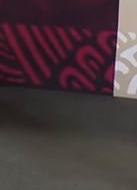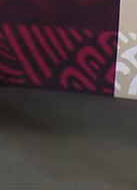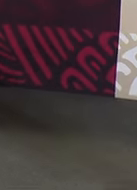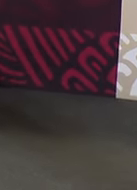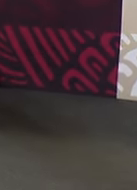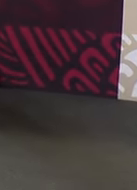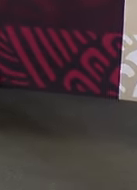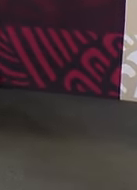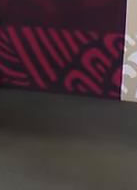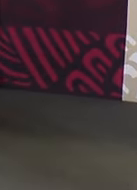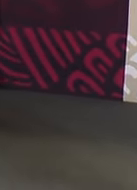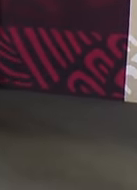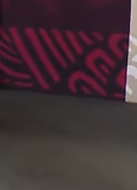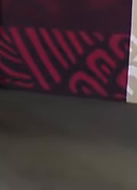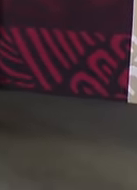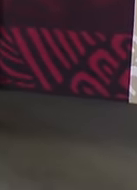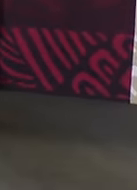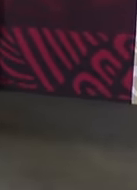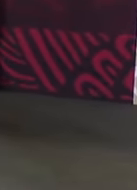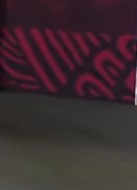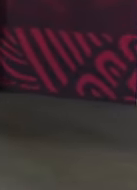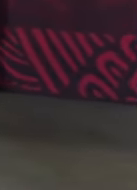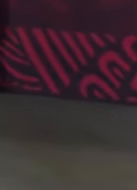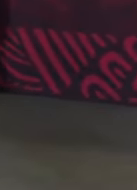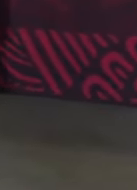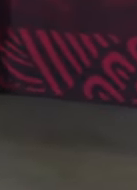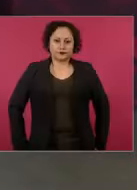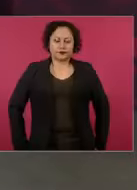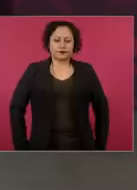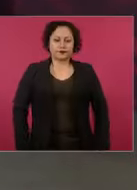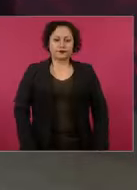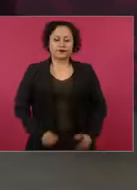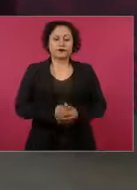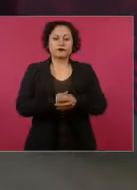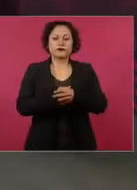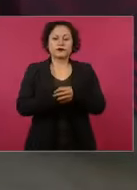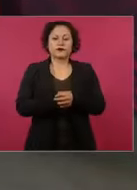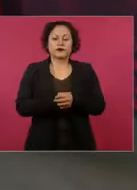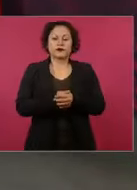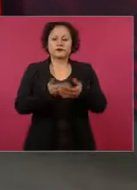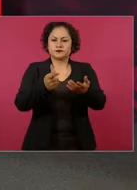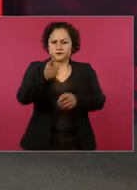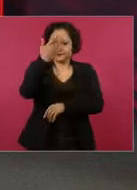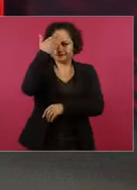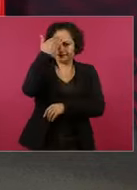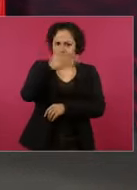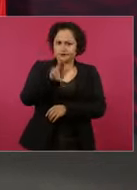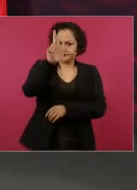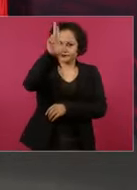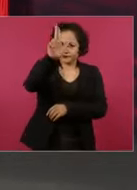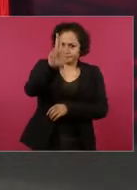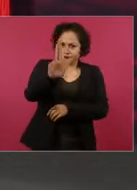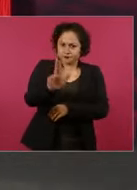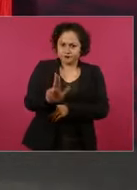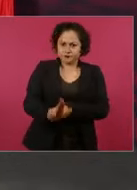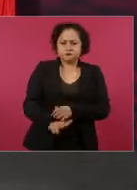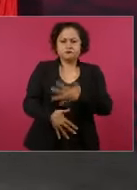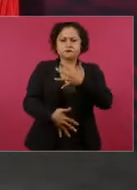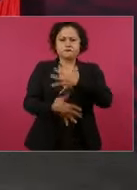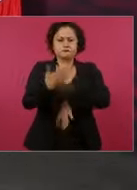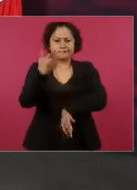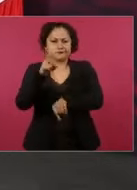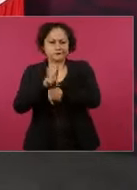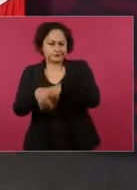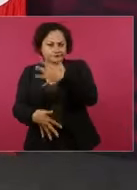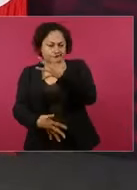Bueno, pues como todos los martes, cada 15 días informamos sobre